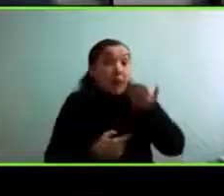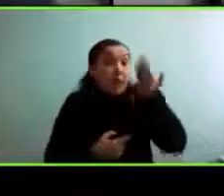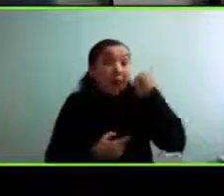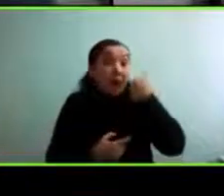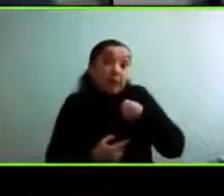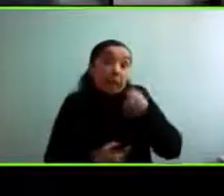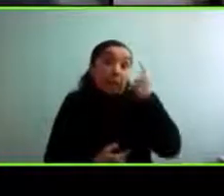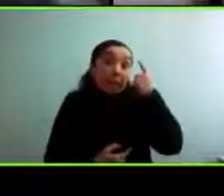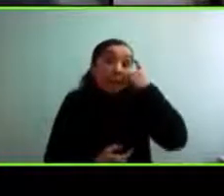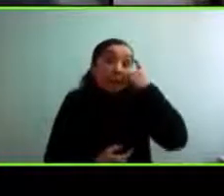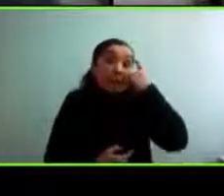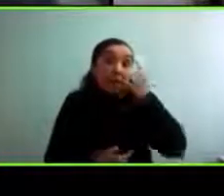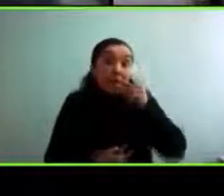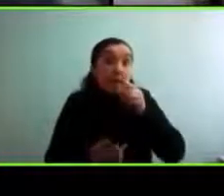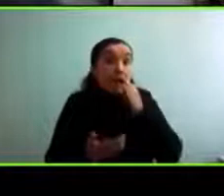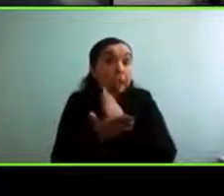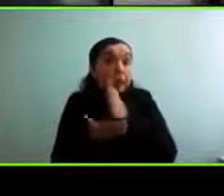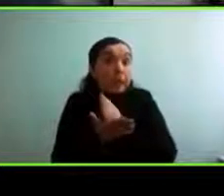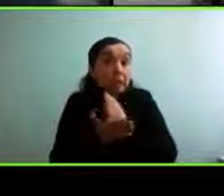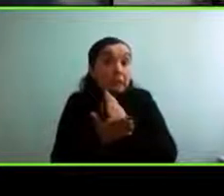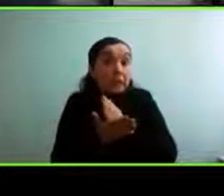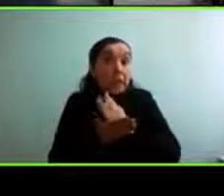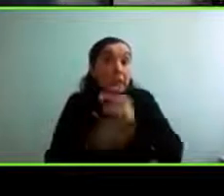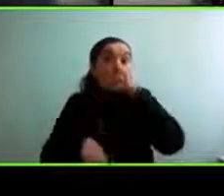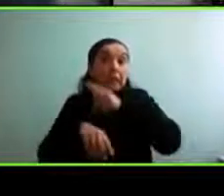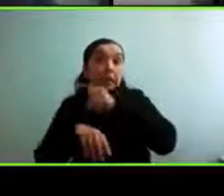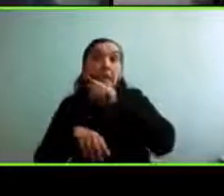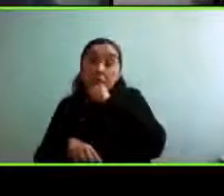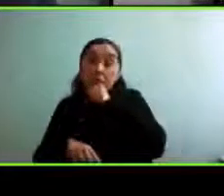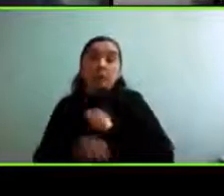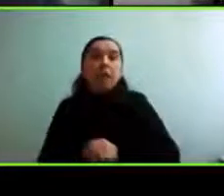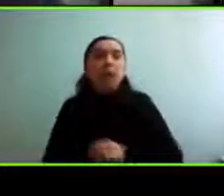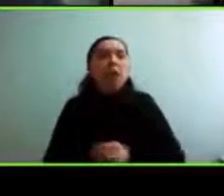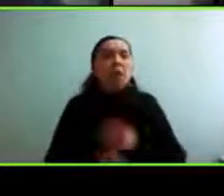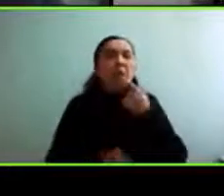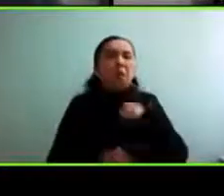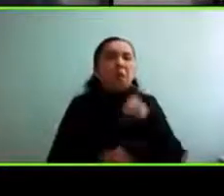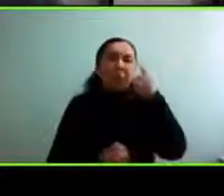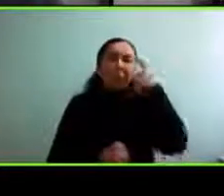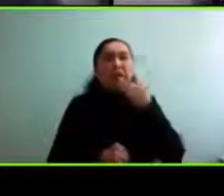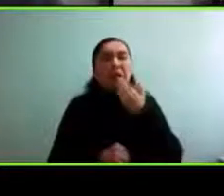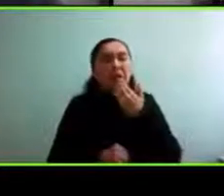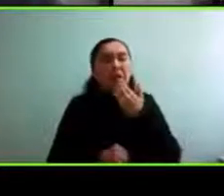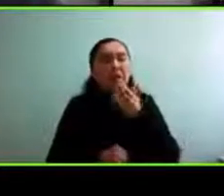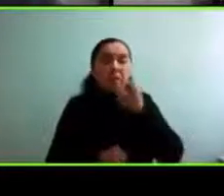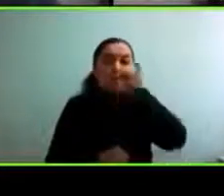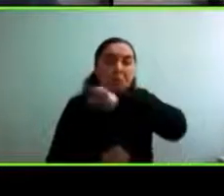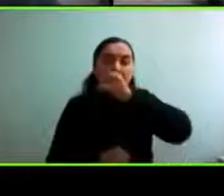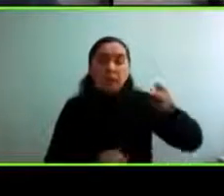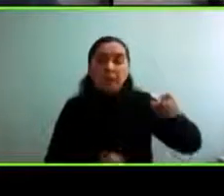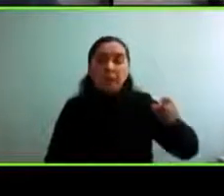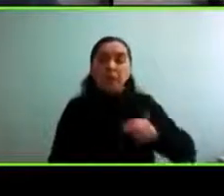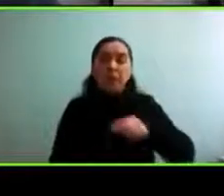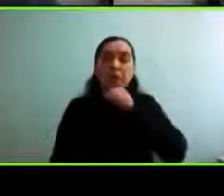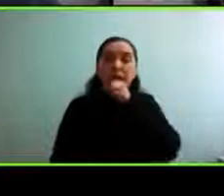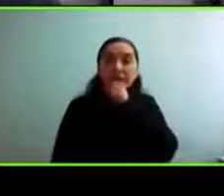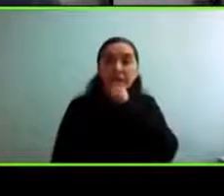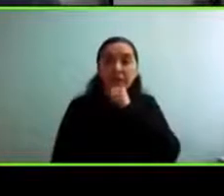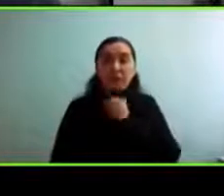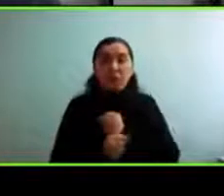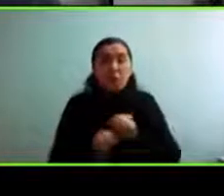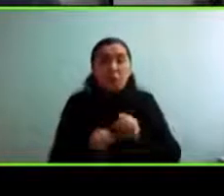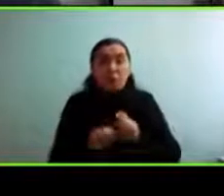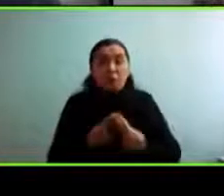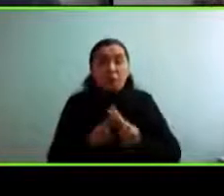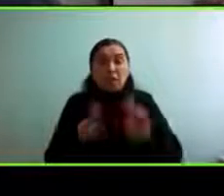clases de geriatría, de kinesiología geriátrica, era que a las personas mayores no se les podía hacer nada, no